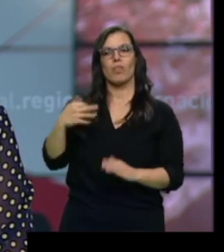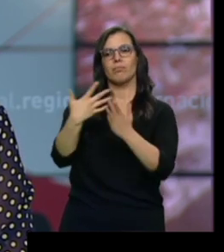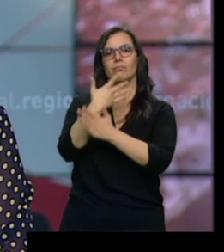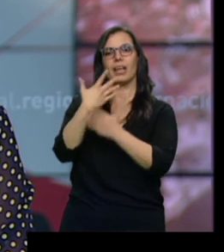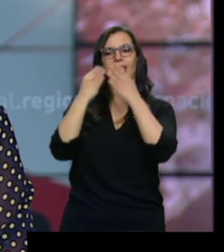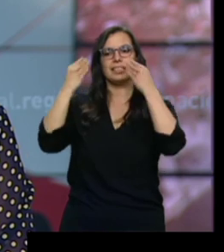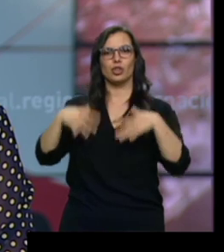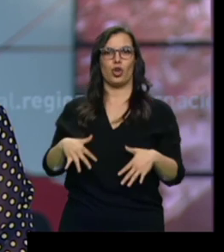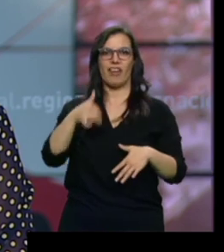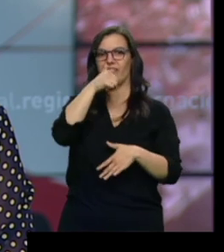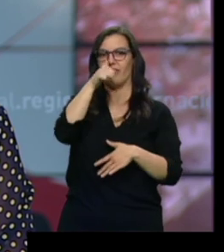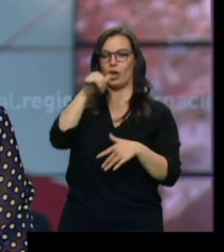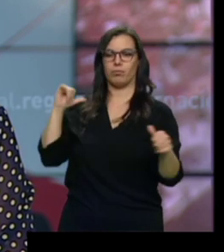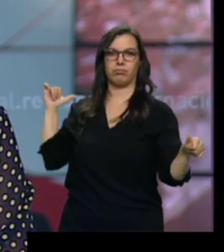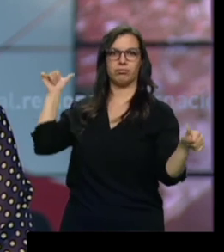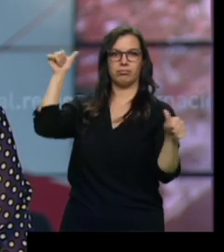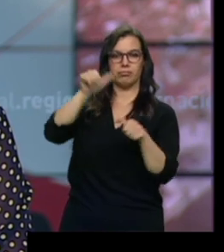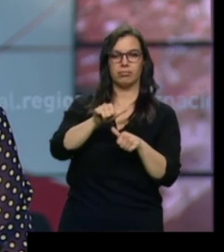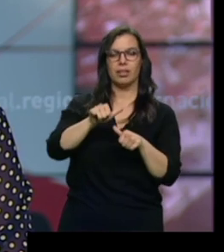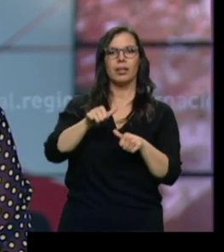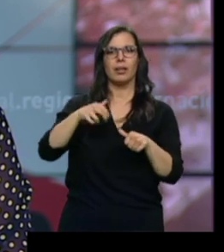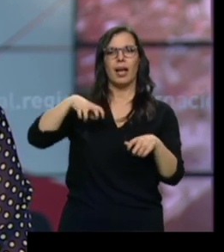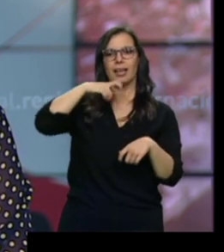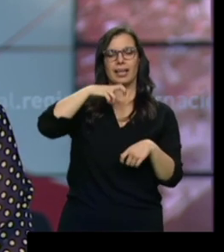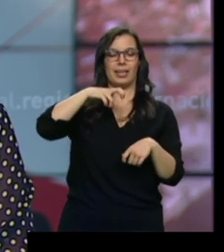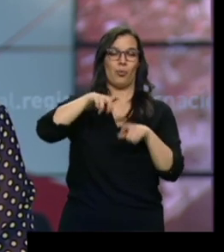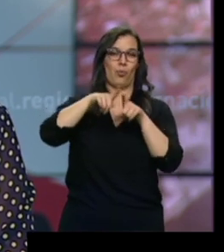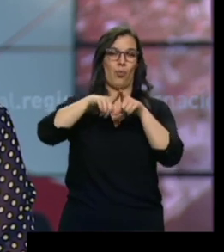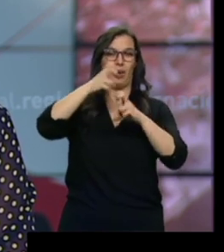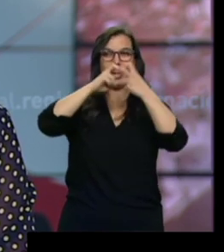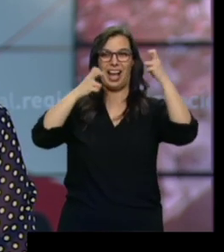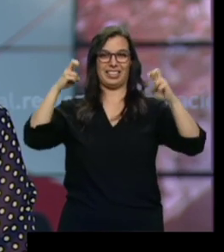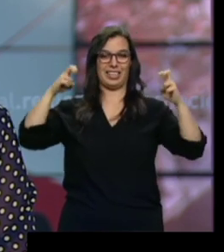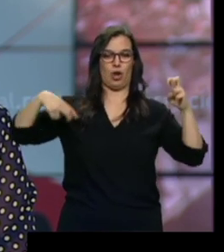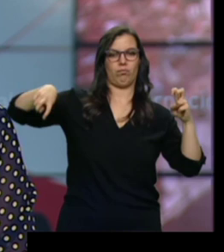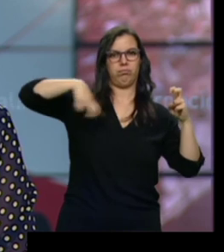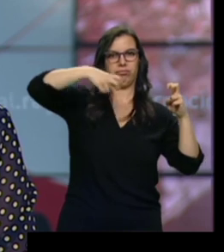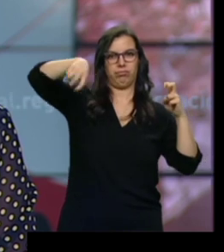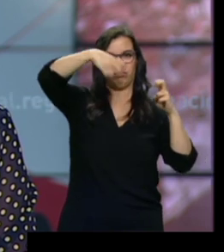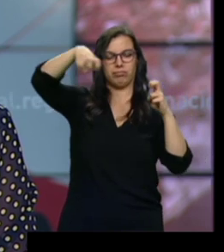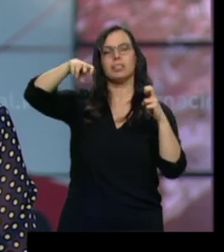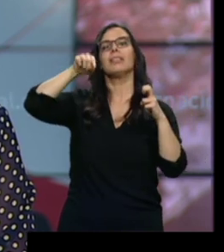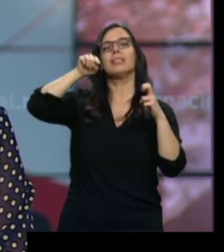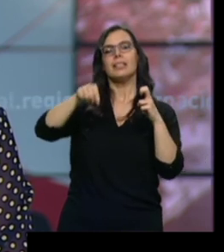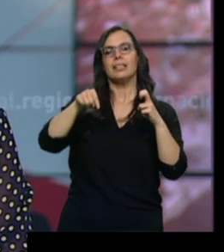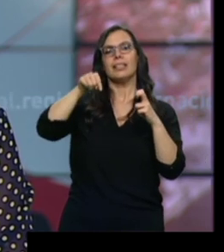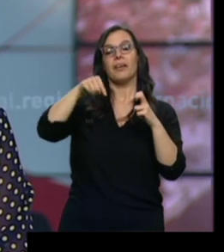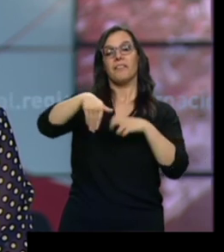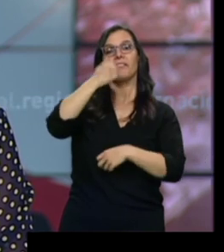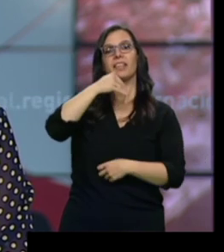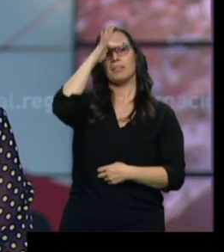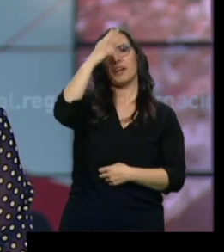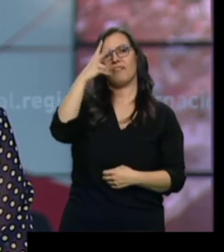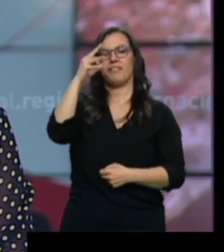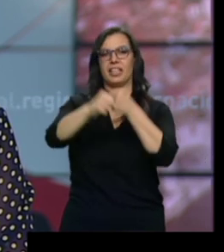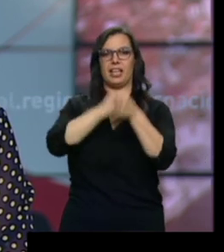nuestra viticultura y un recorrido por una fortaleza de gran valor arquitectónico. Este fin de semana celebra su 20 aniversario con la localidad